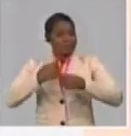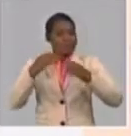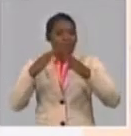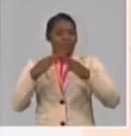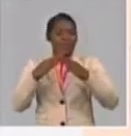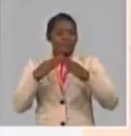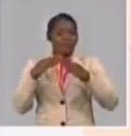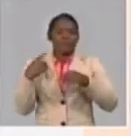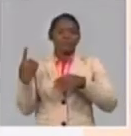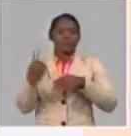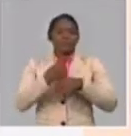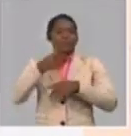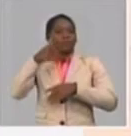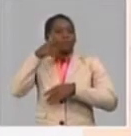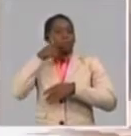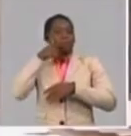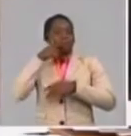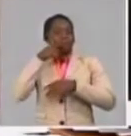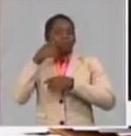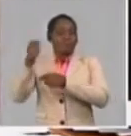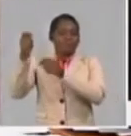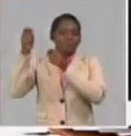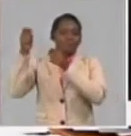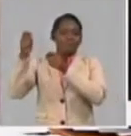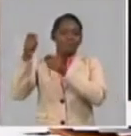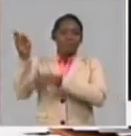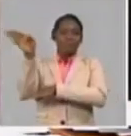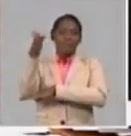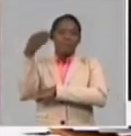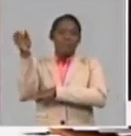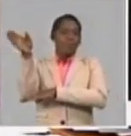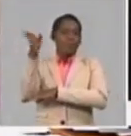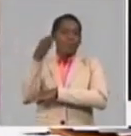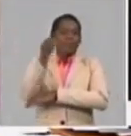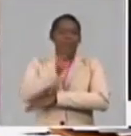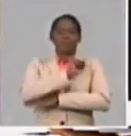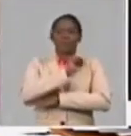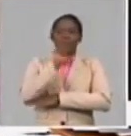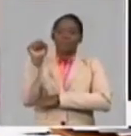nuestras casas la bandera de una nueva victoria de nuestra querida revolución.